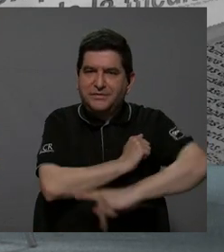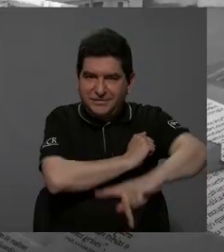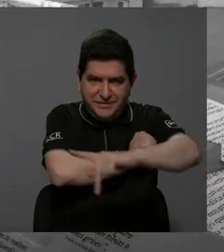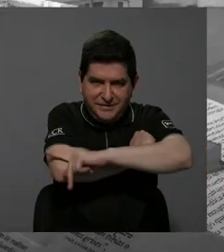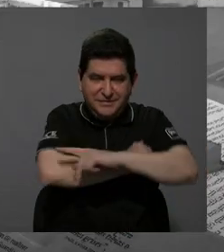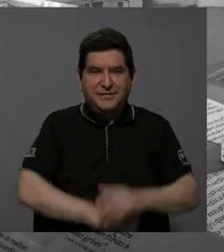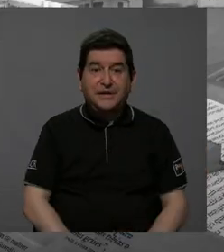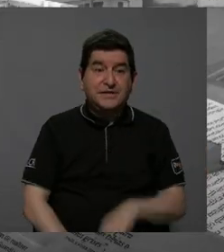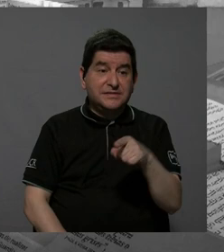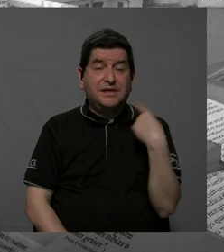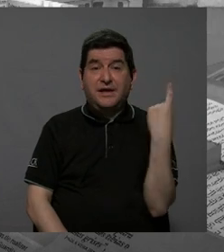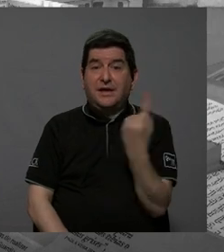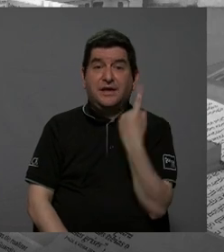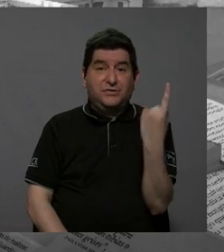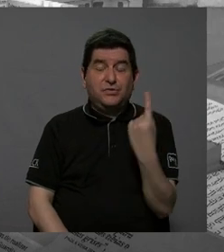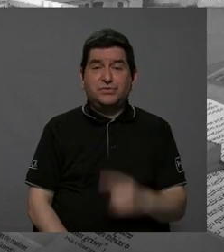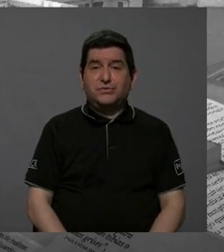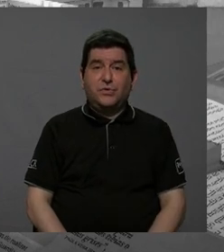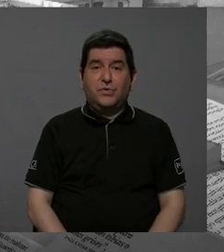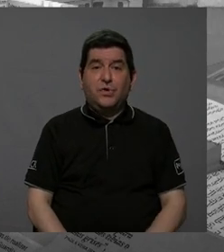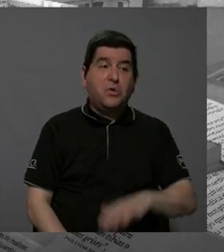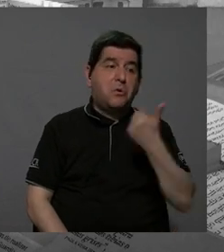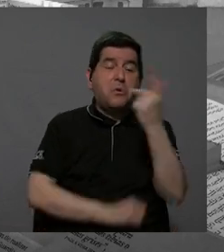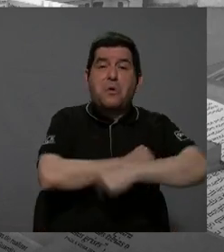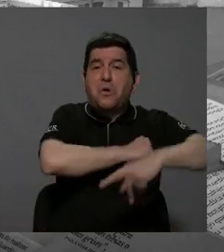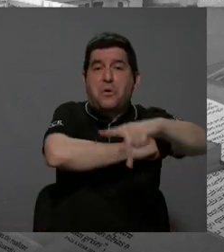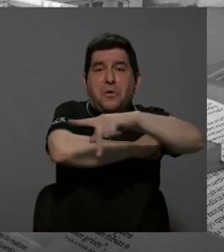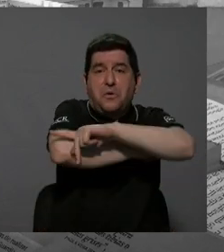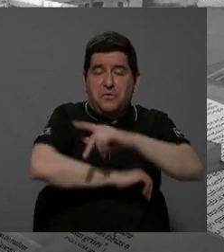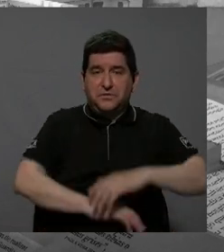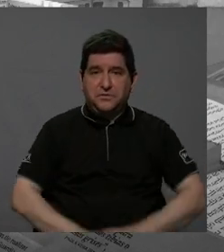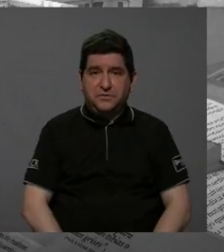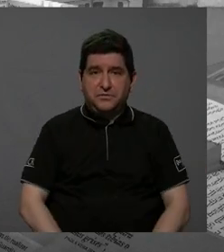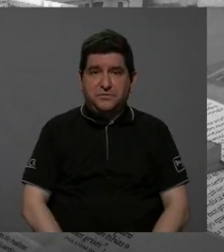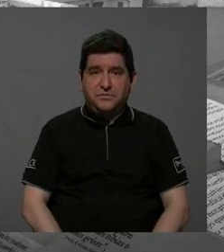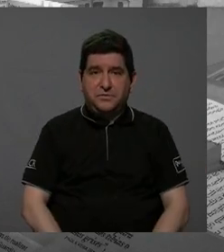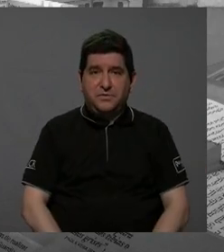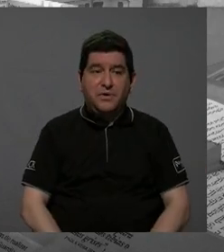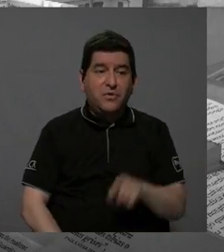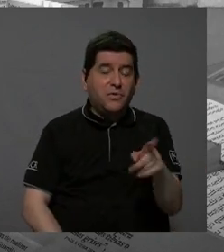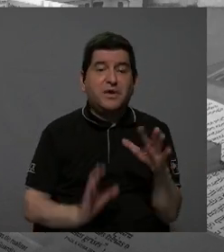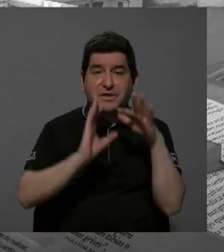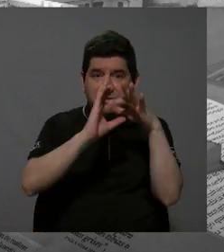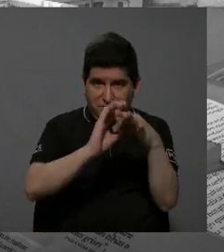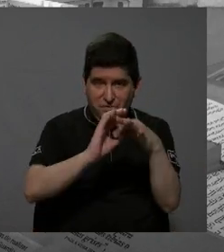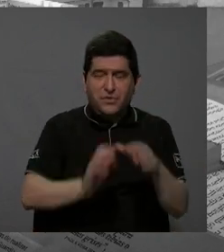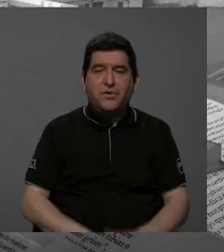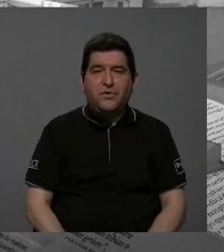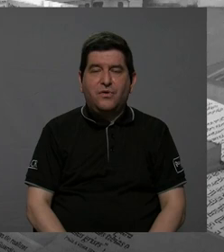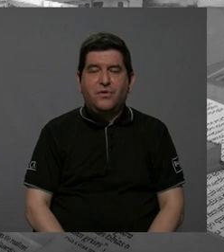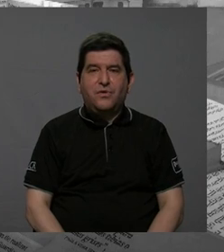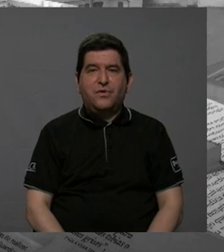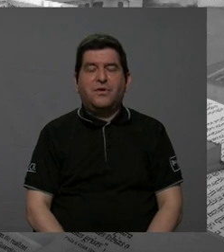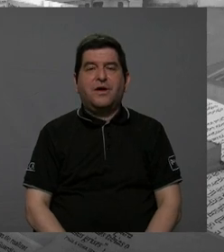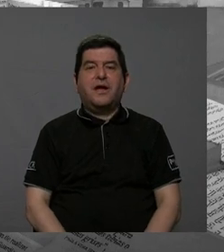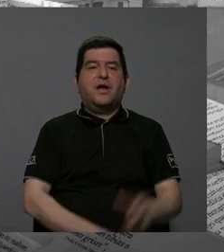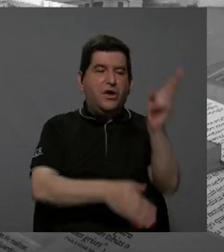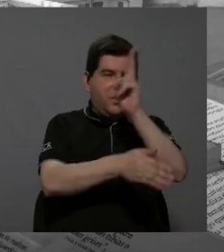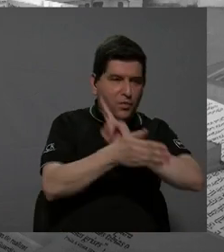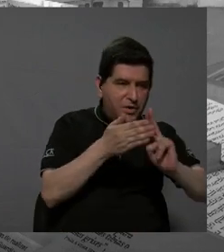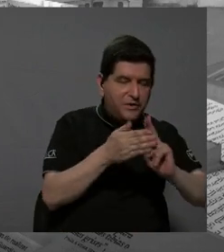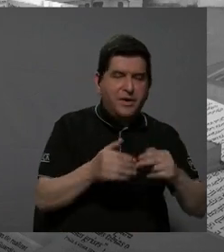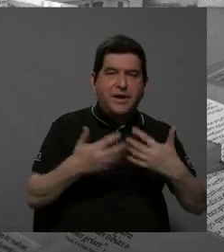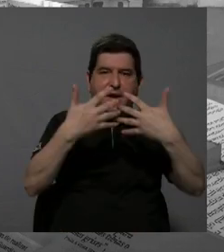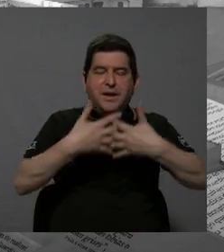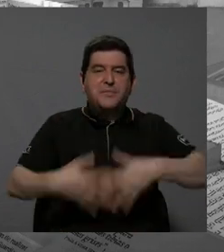y eso solo se logra y se ha logrado así en otros países, haciendo esa unión entre academia, empresa privada y empresa